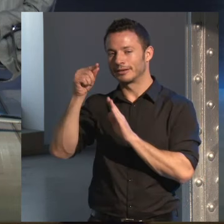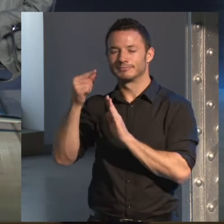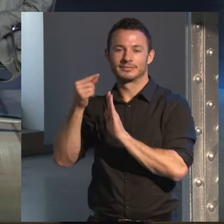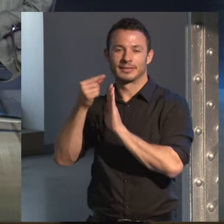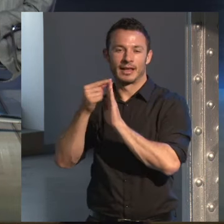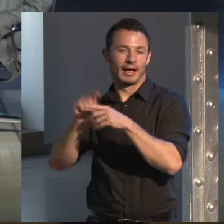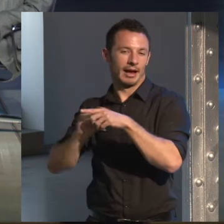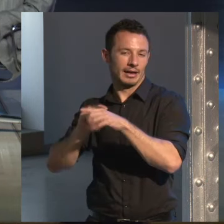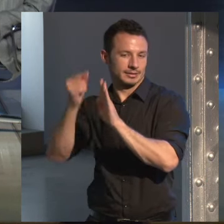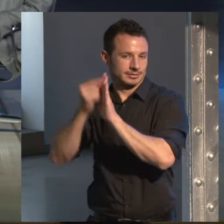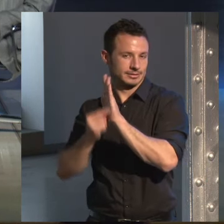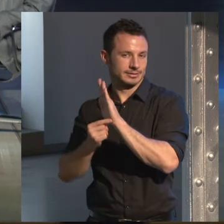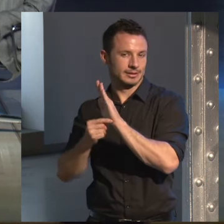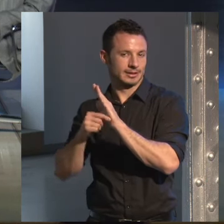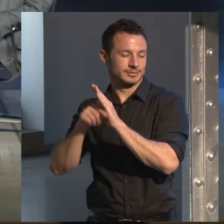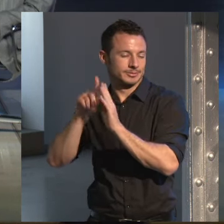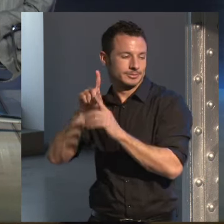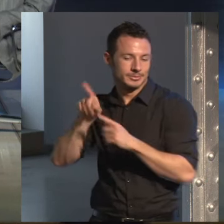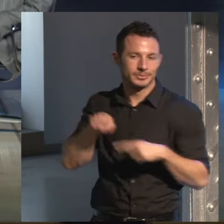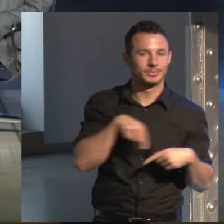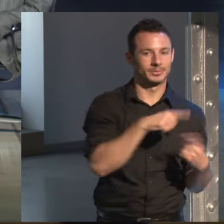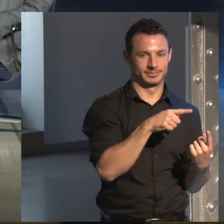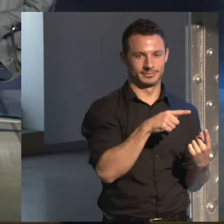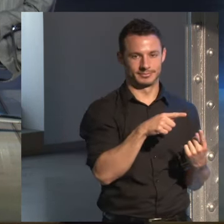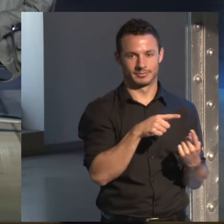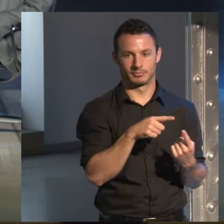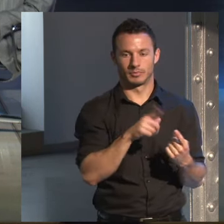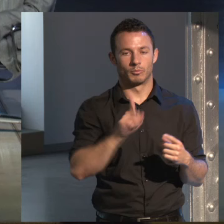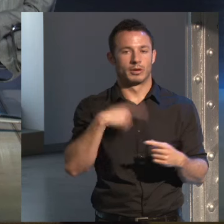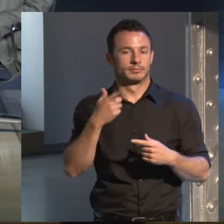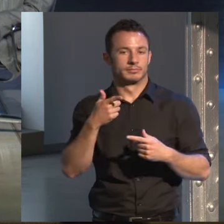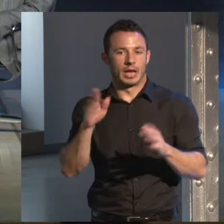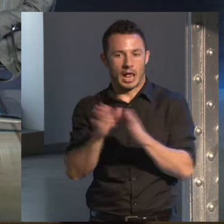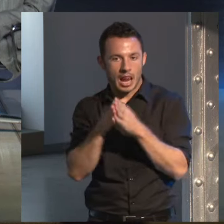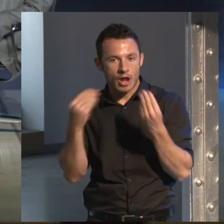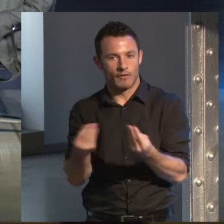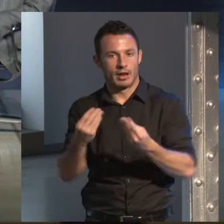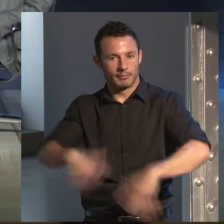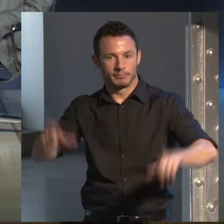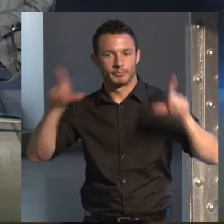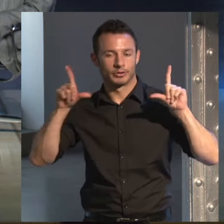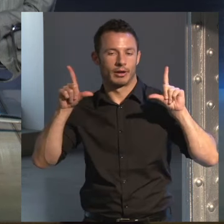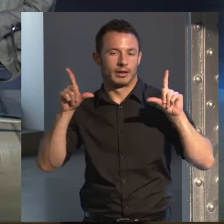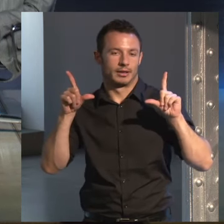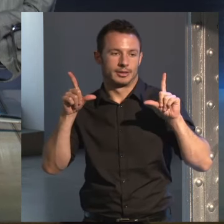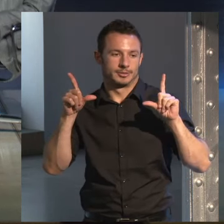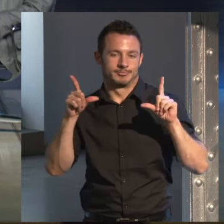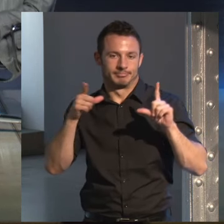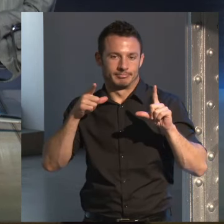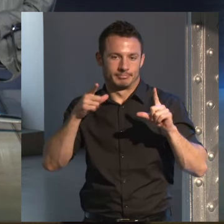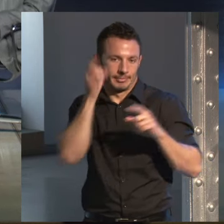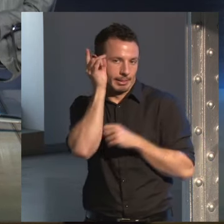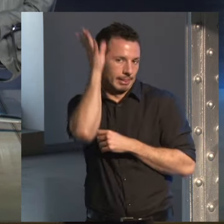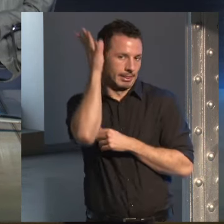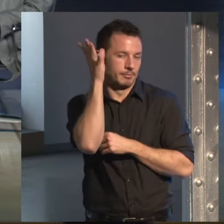los personajes no tenían nada que ver con nadie que hubiera conocido pero me di cuenta de que era un tema que ponía en cuestión muchas